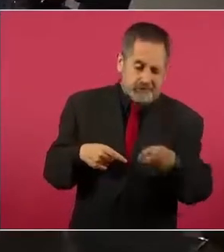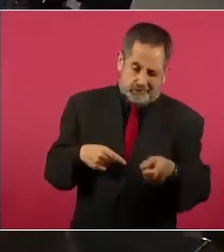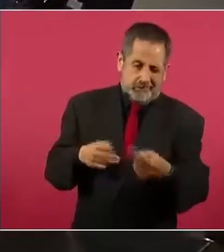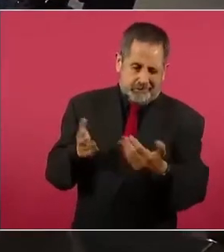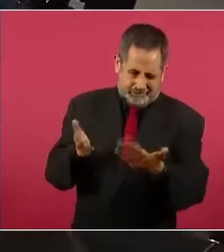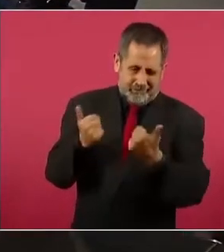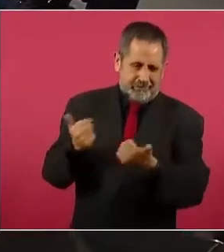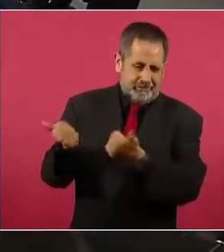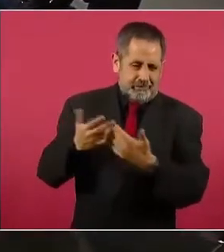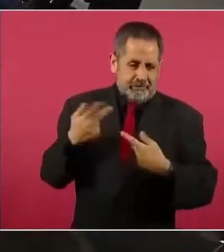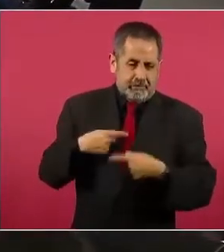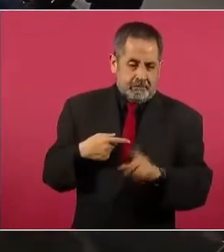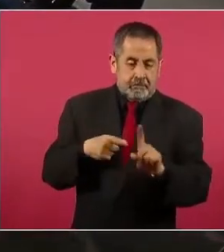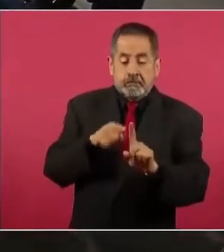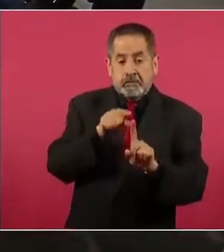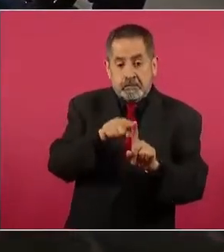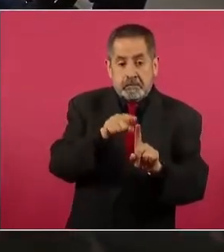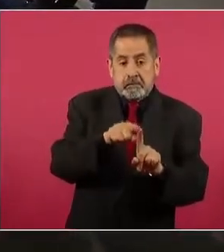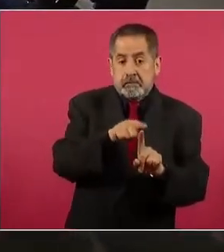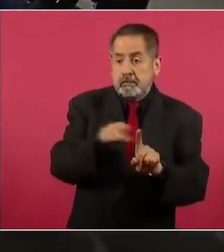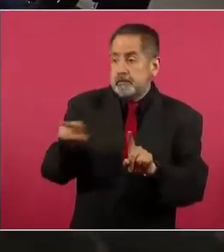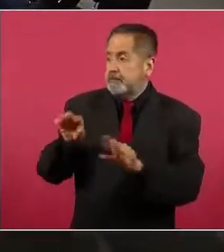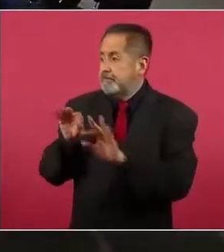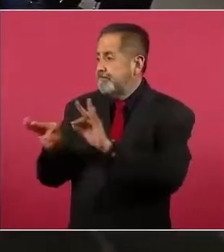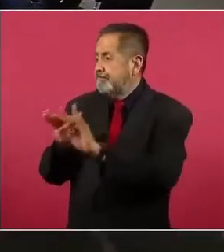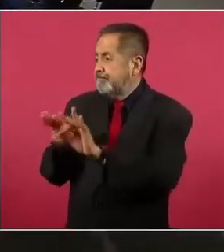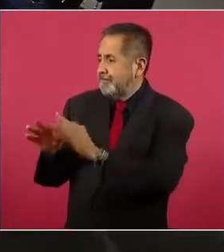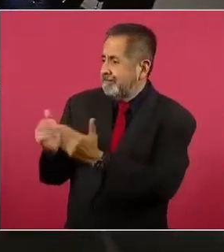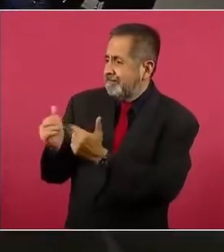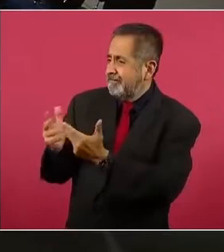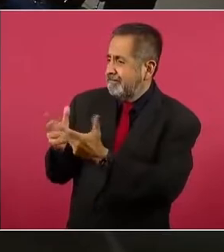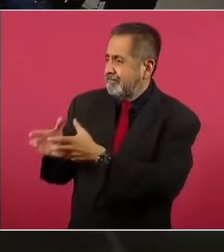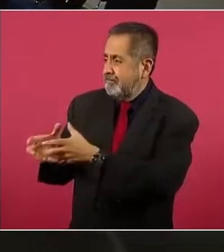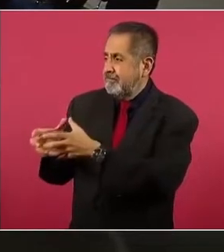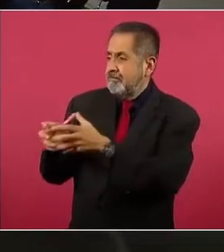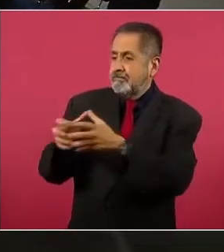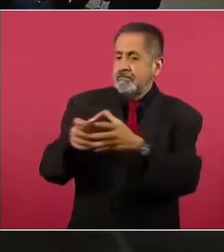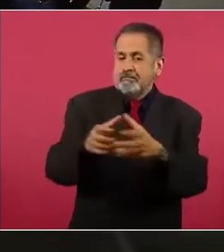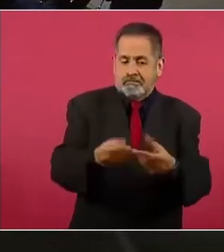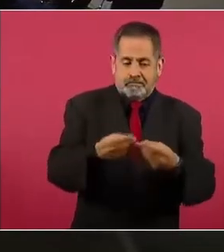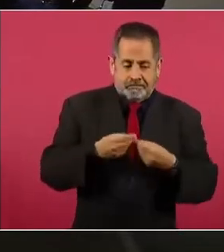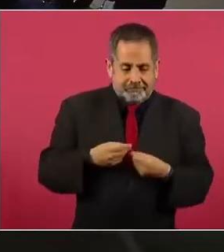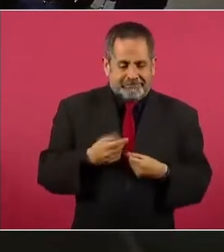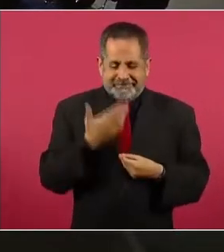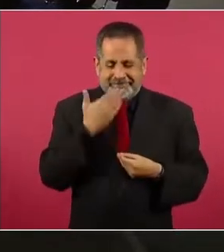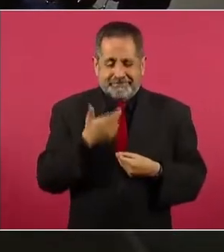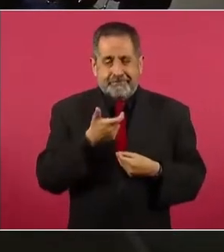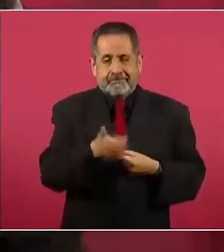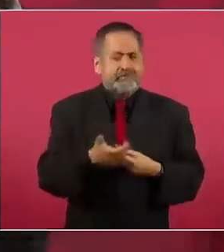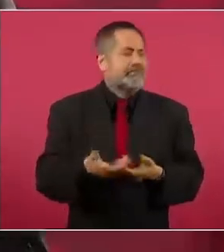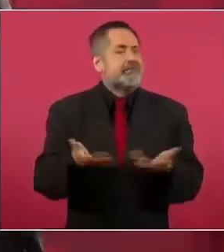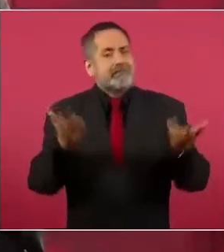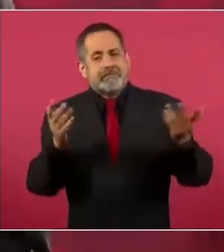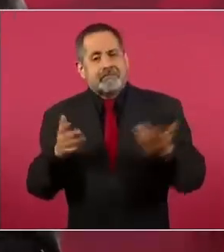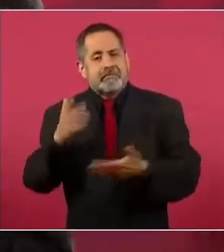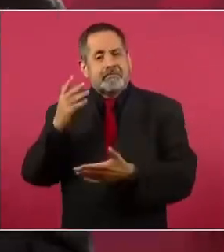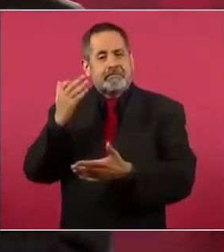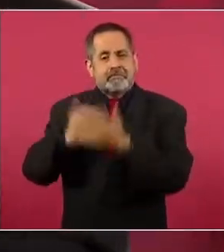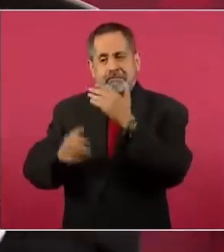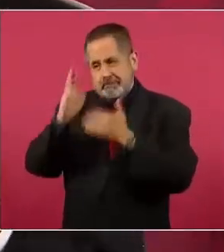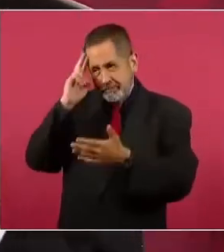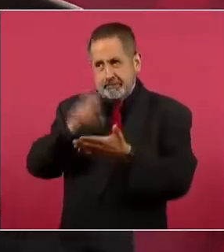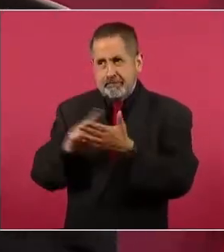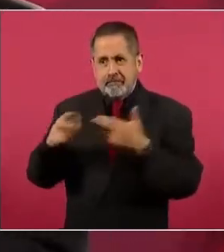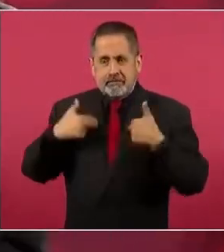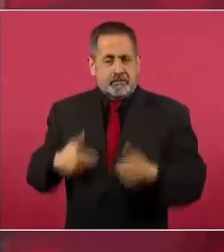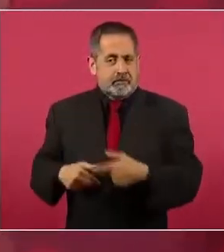y la violación de derechos humanos y todo lo que padecemos. ¿Por qué no regularizamos